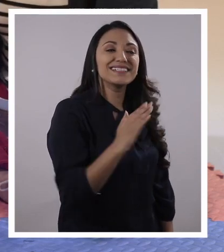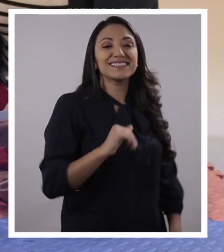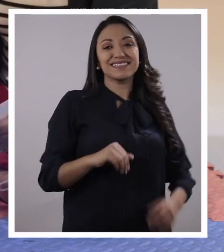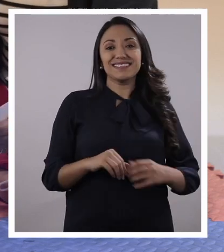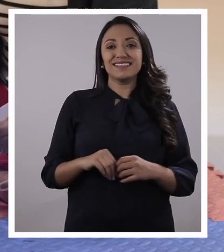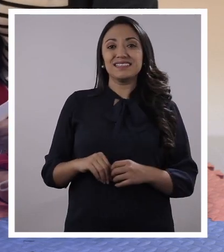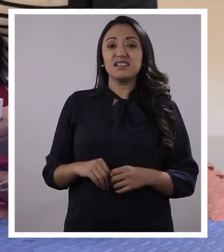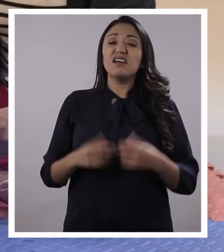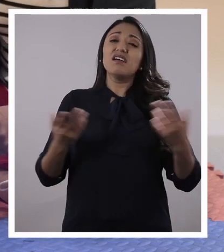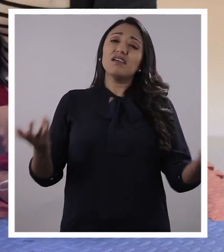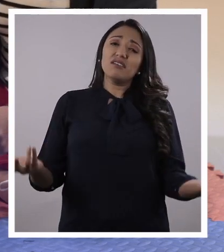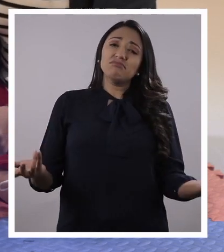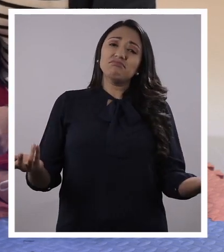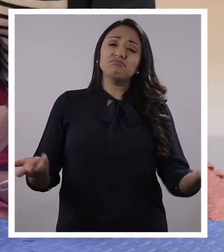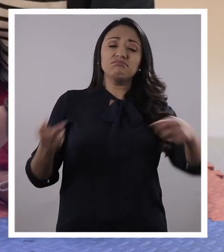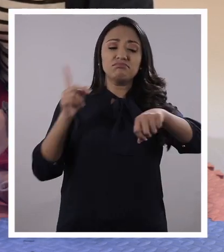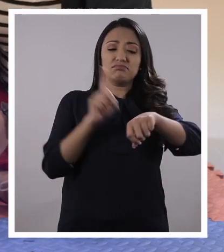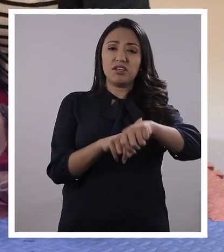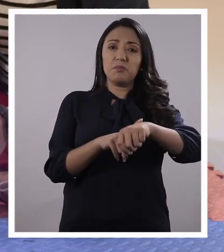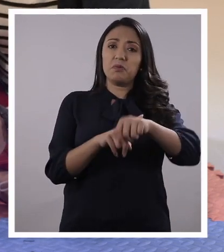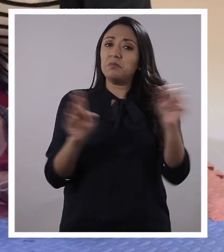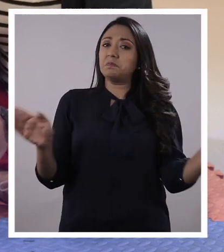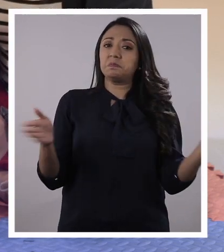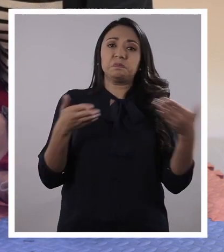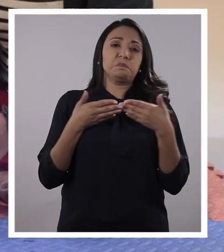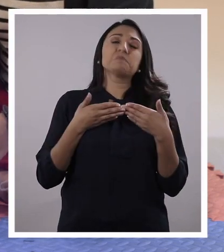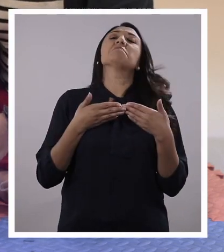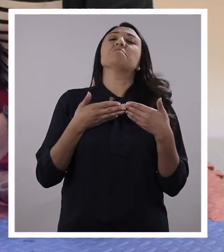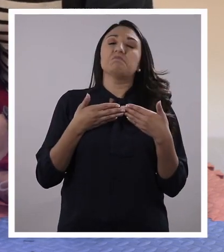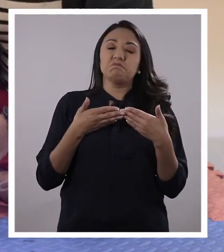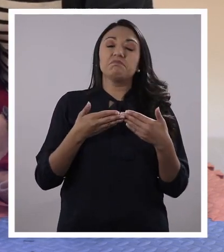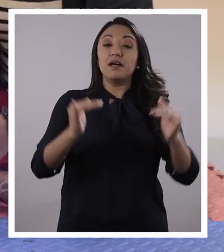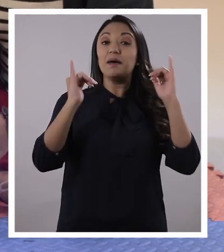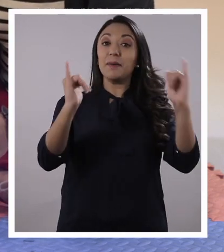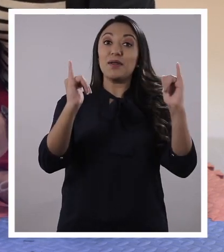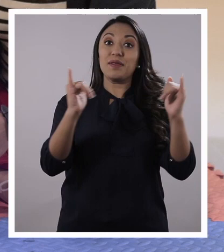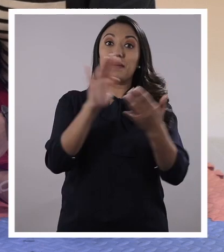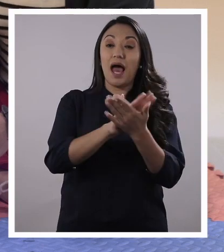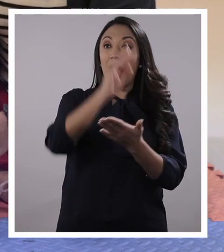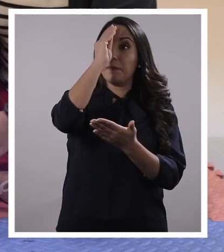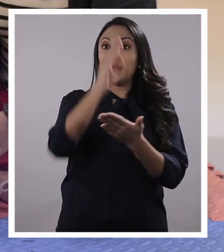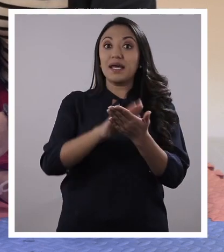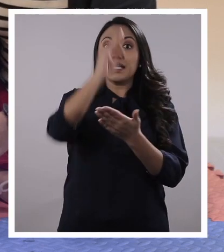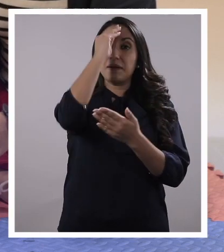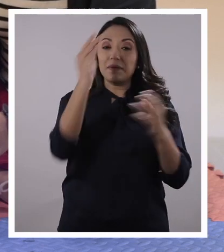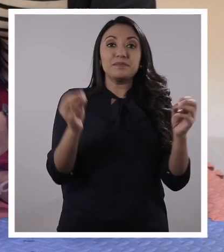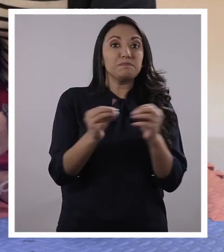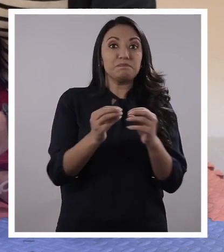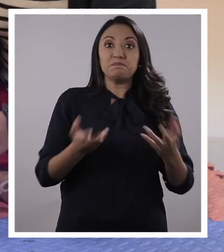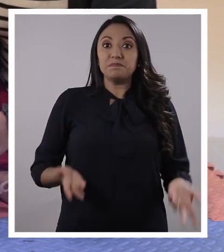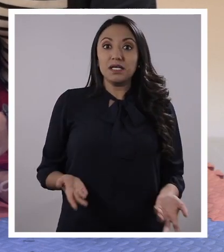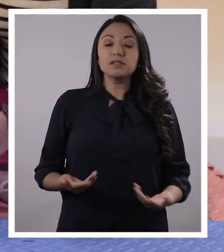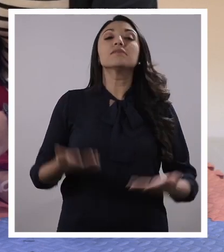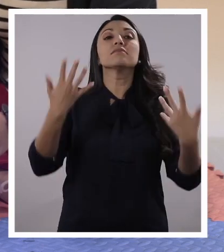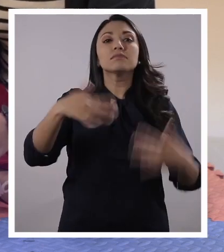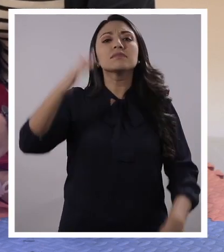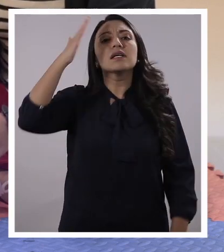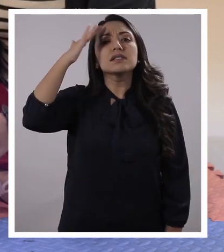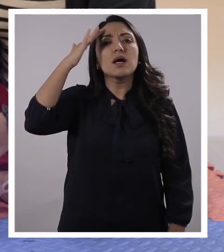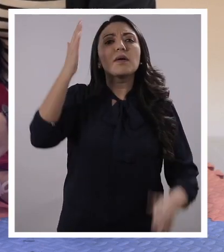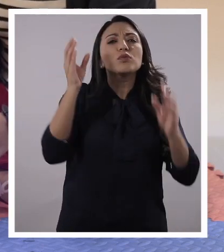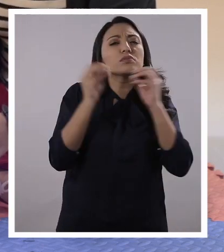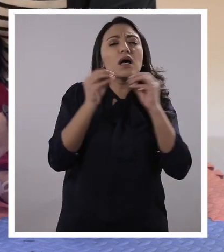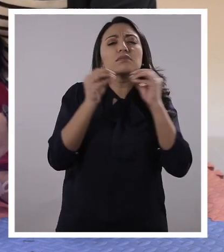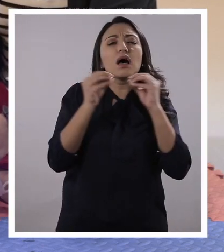lamentablemente se nos acabó el tiempo, pero nos hemos divertido y aprendido un montón. Sí, ahora sabemos muchas